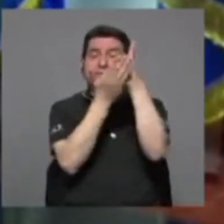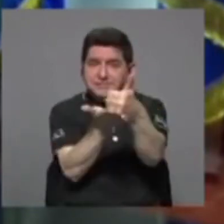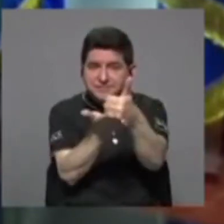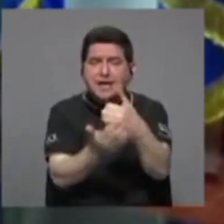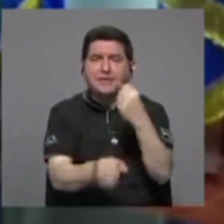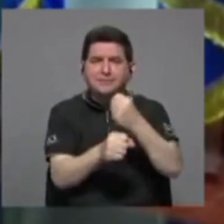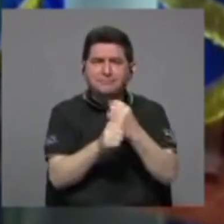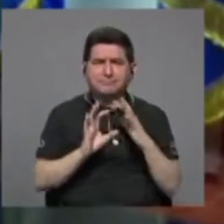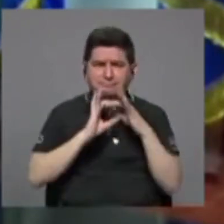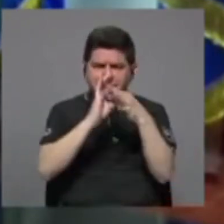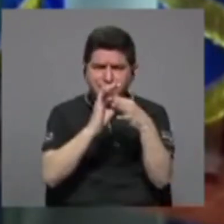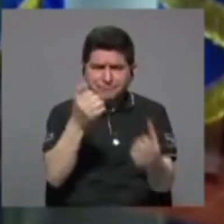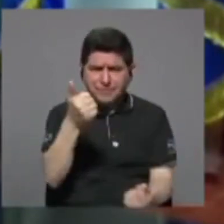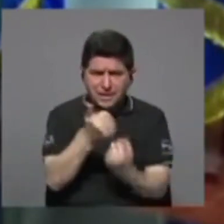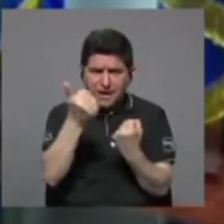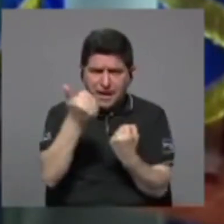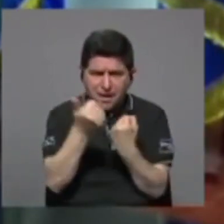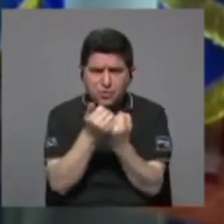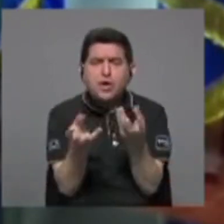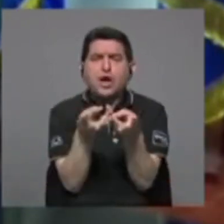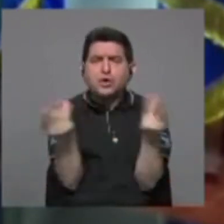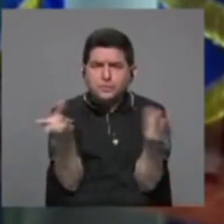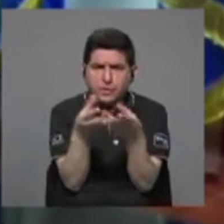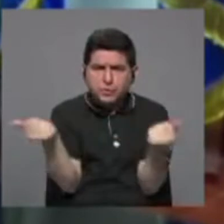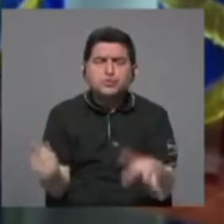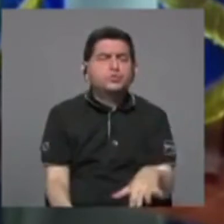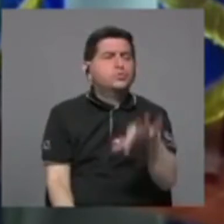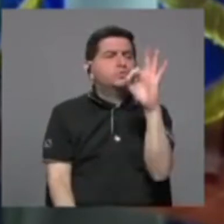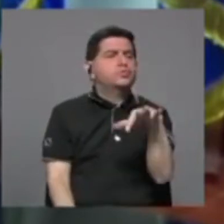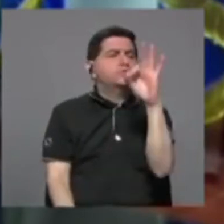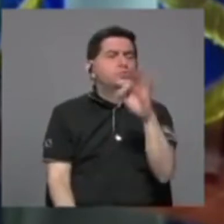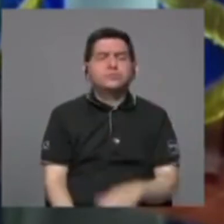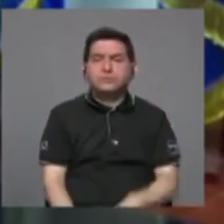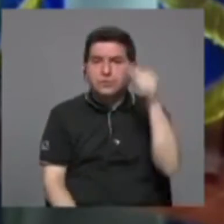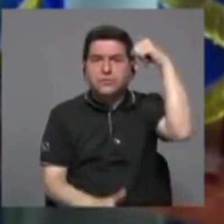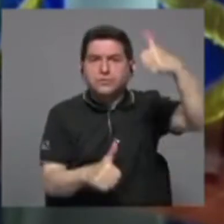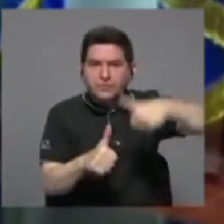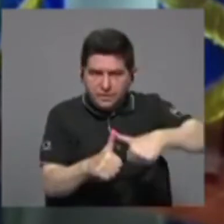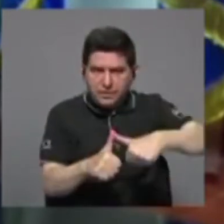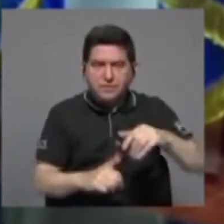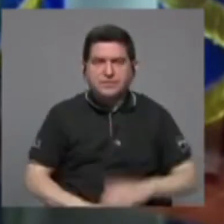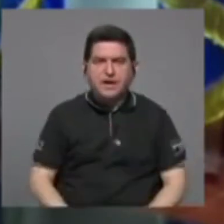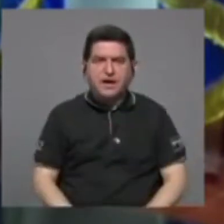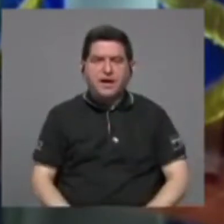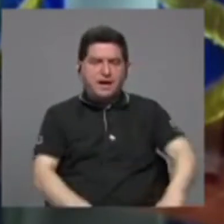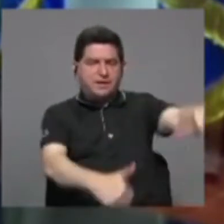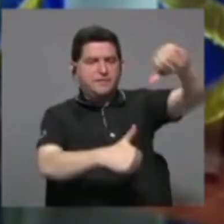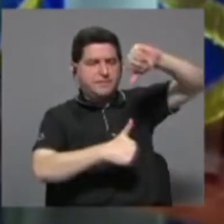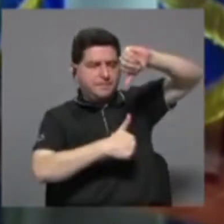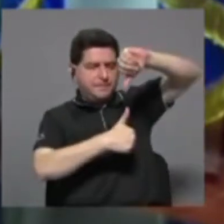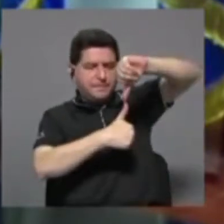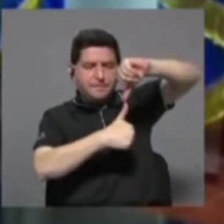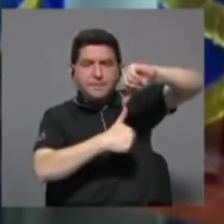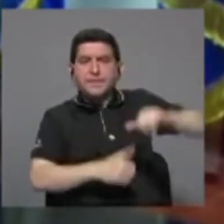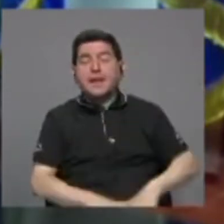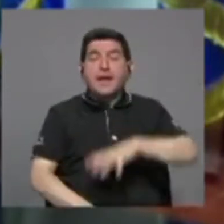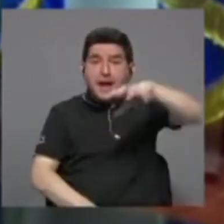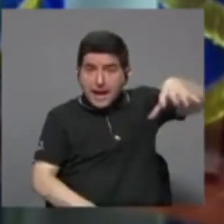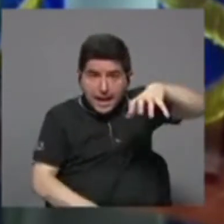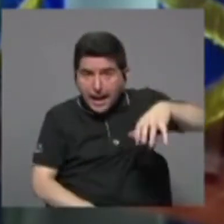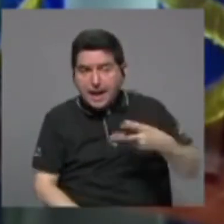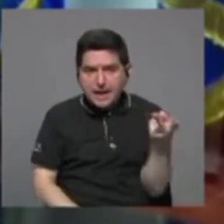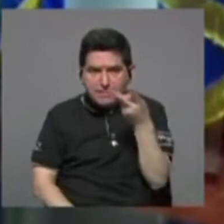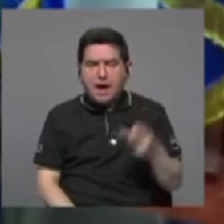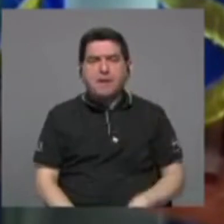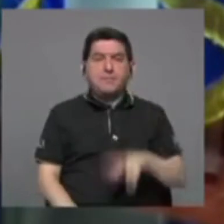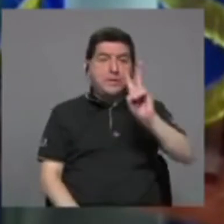conjunto, apoyar, a buscar soluciones, tomando en cuenta que tanto América Central y el Caribe son